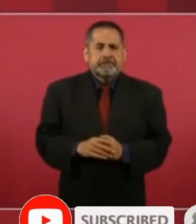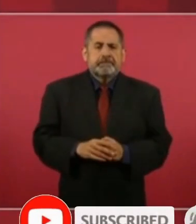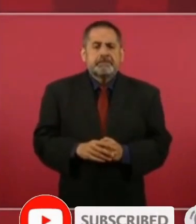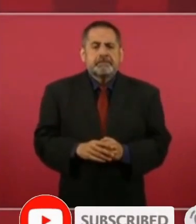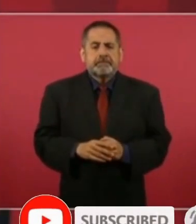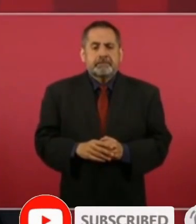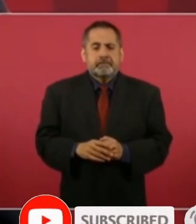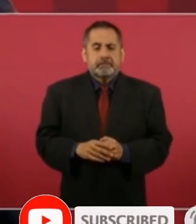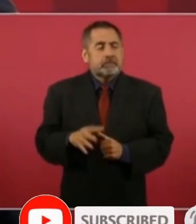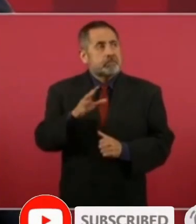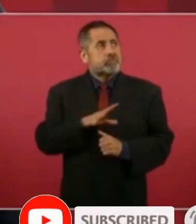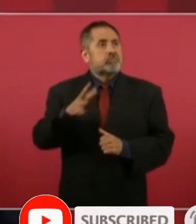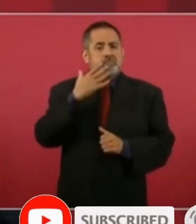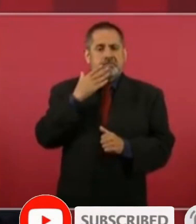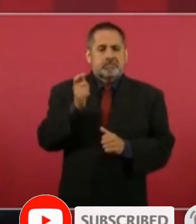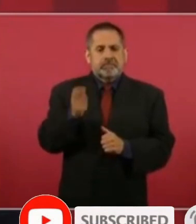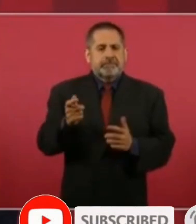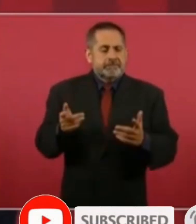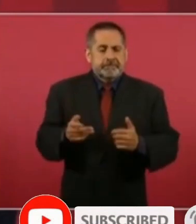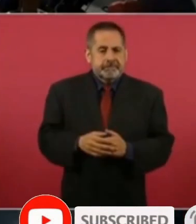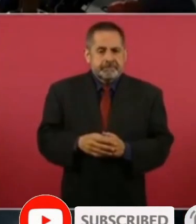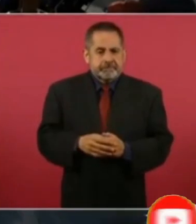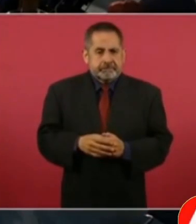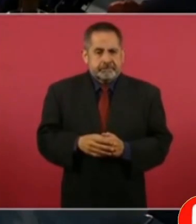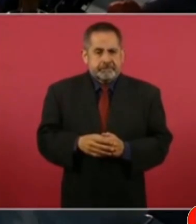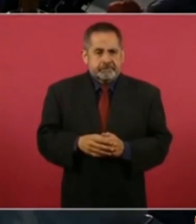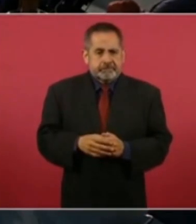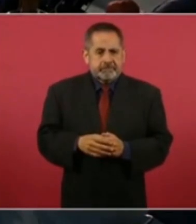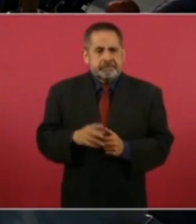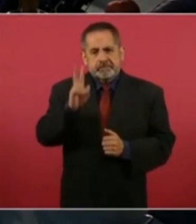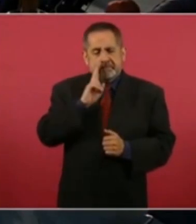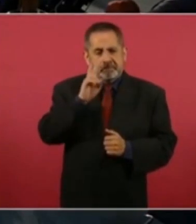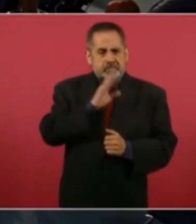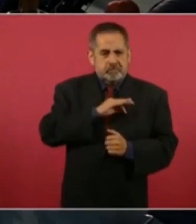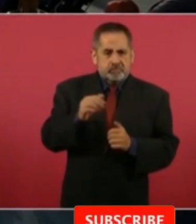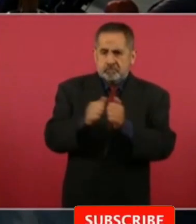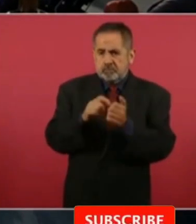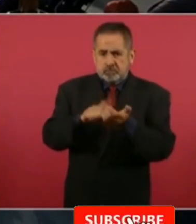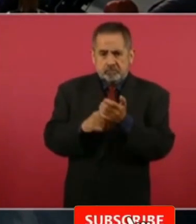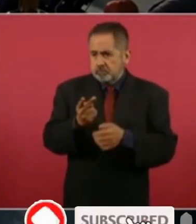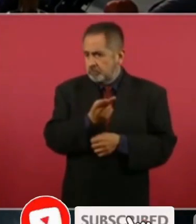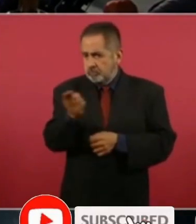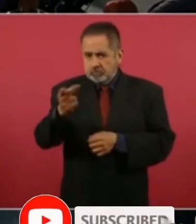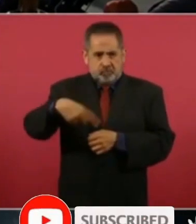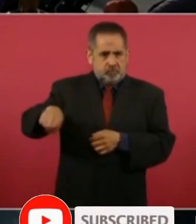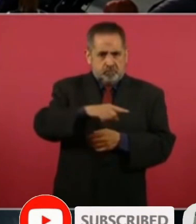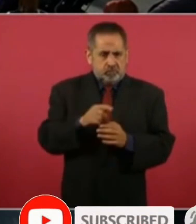Sería extraordinario el que pudiéramos hacer, con la colaboración de todos,